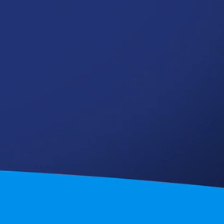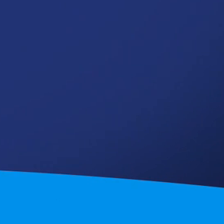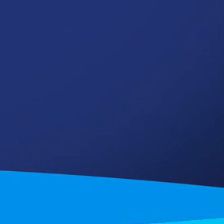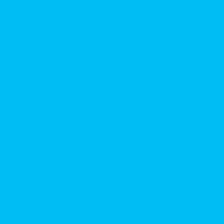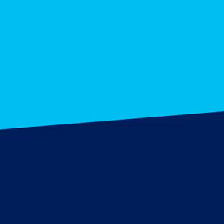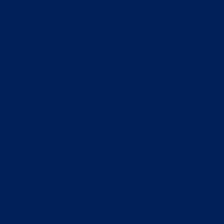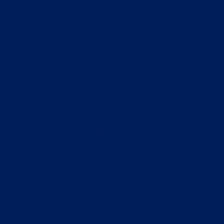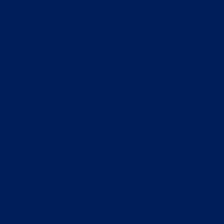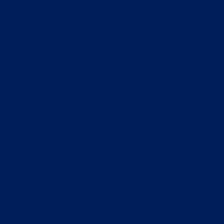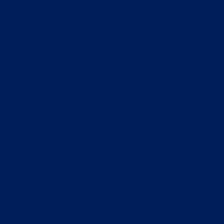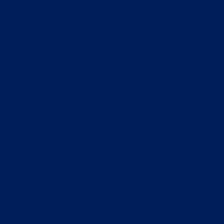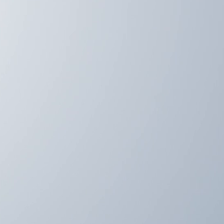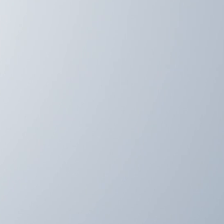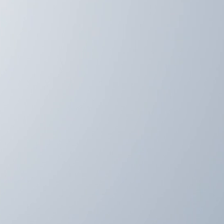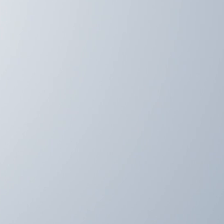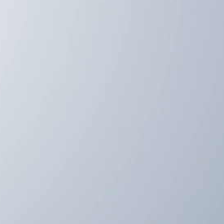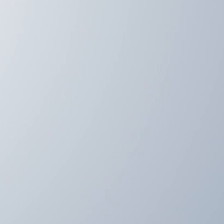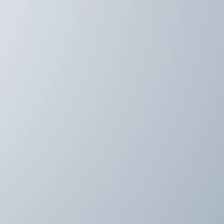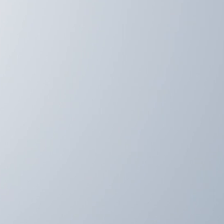Gracias. Gracias.